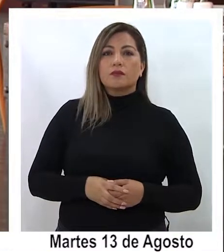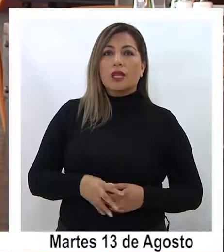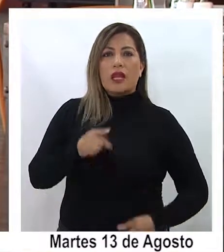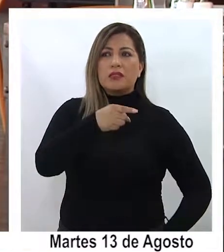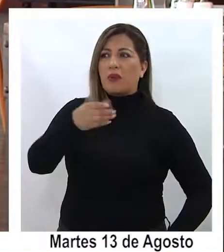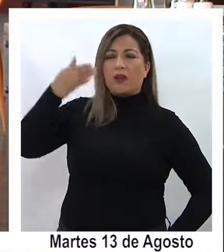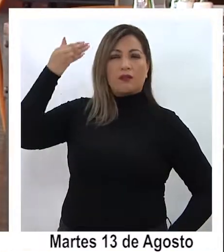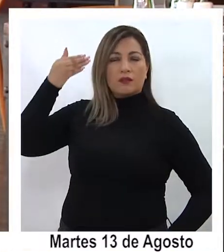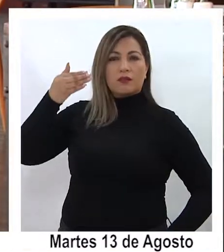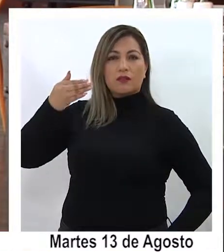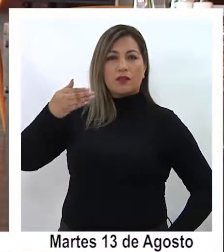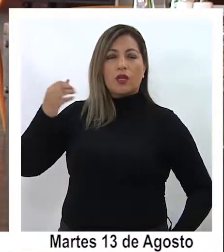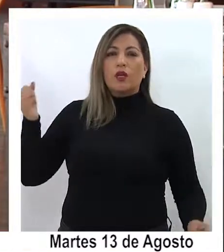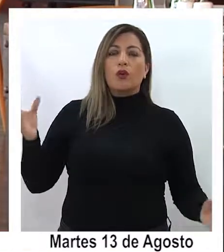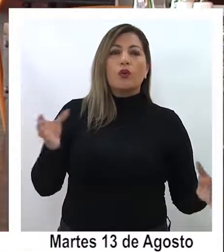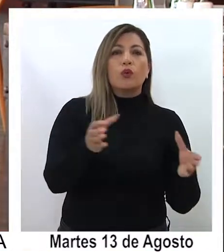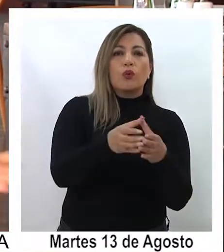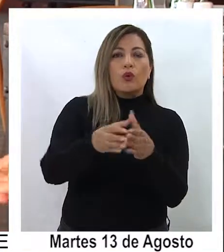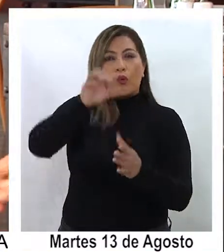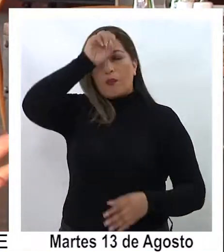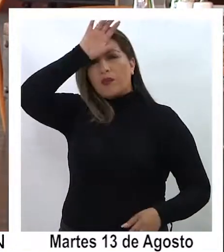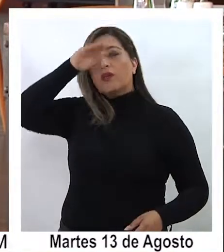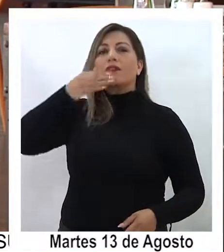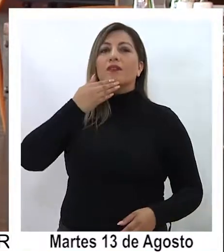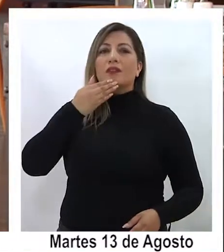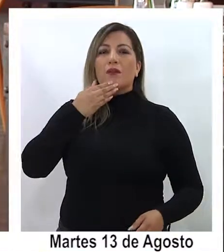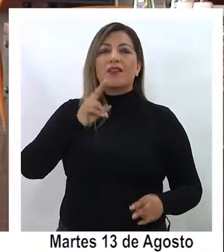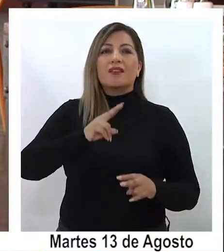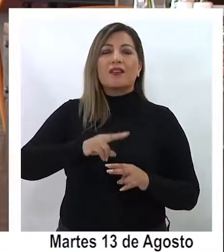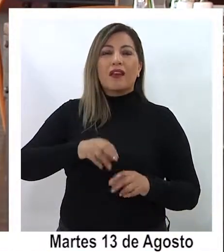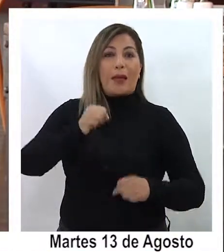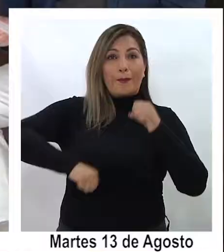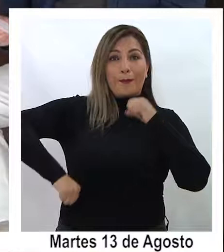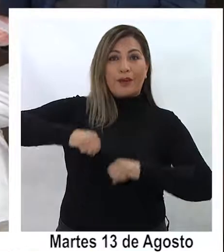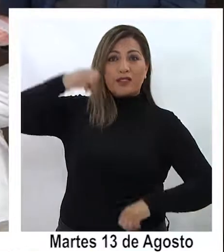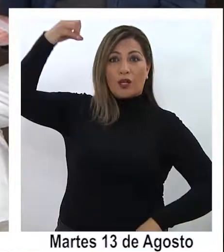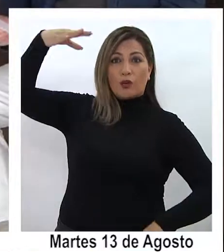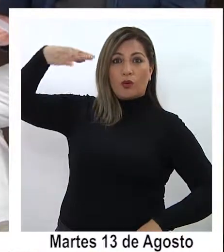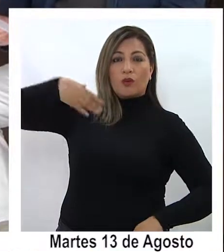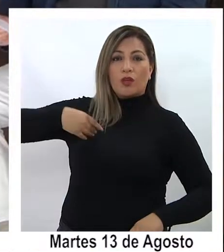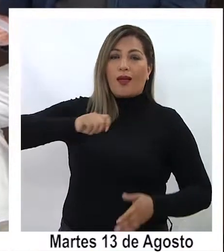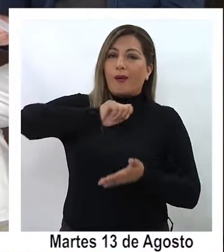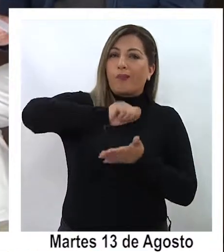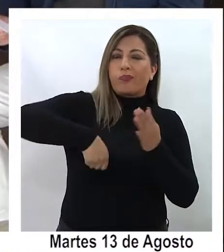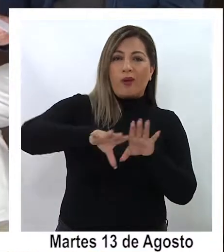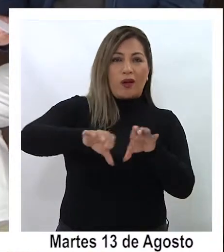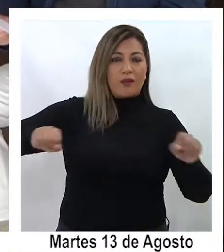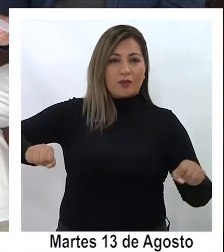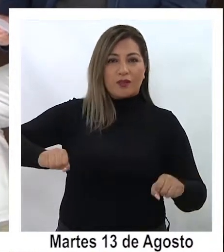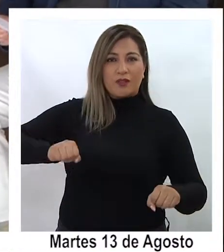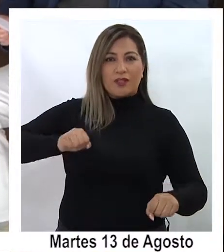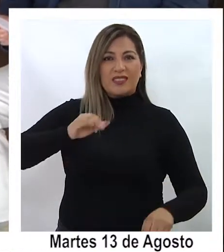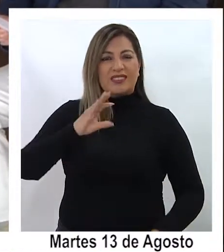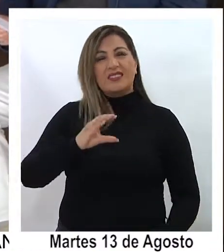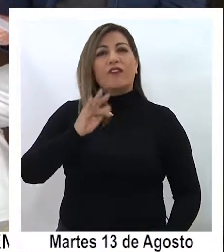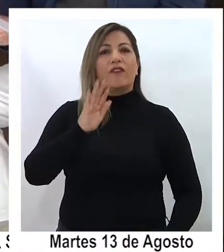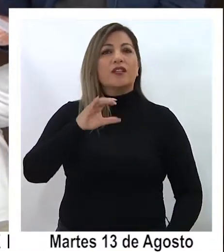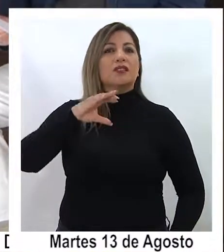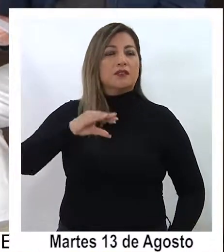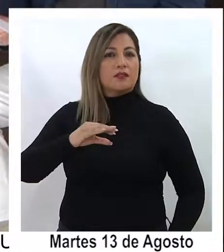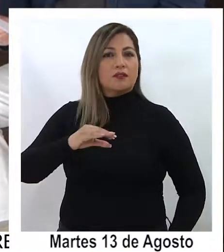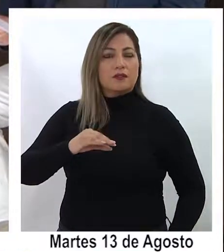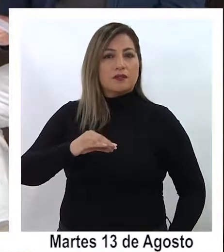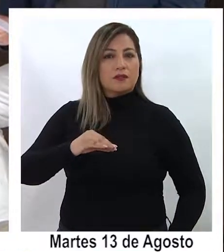semana tuvimos con los gremios de la minería también con la generadora eléctrica y firmamos un convenio con la CPC con la Confederación de Producción y